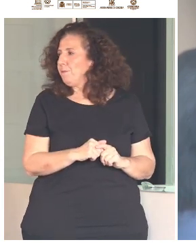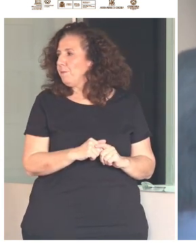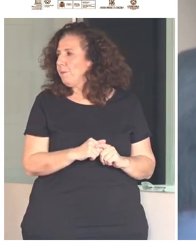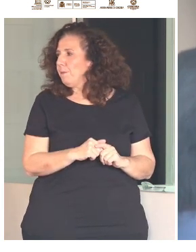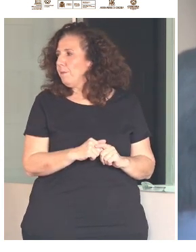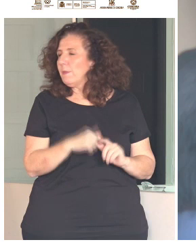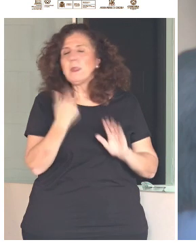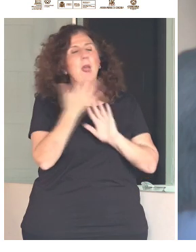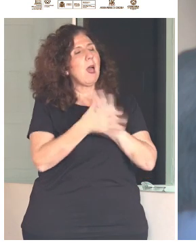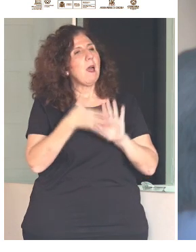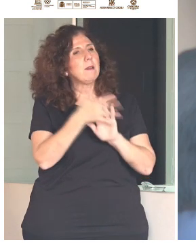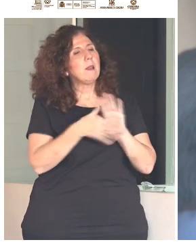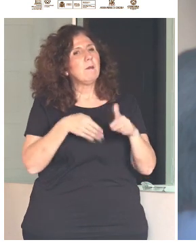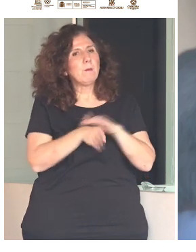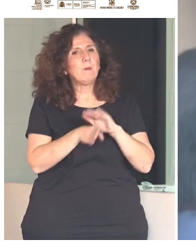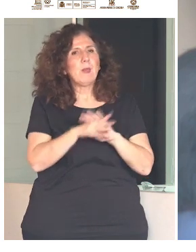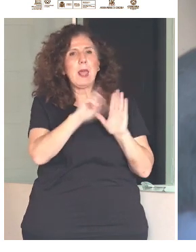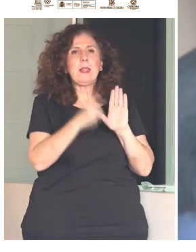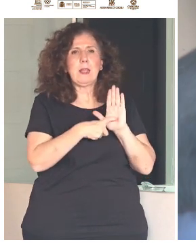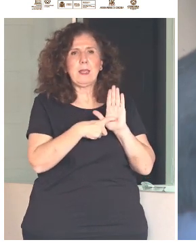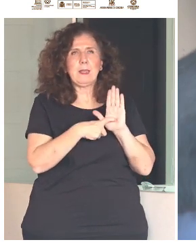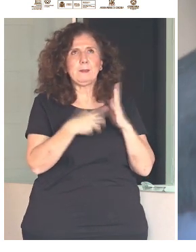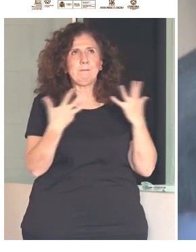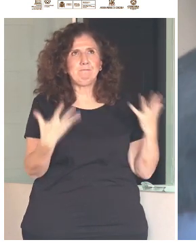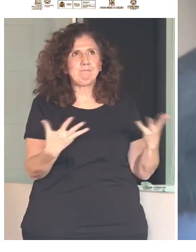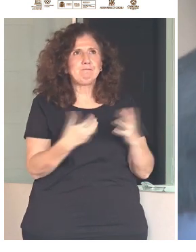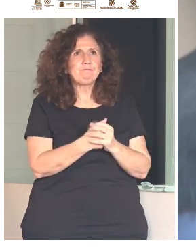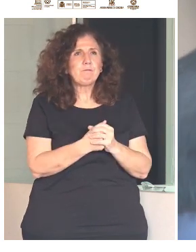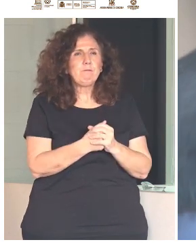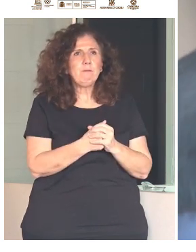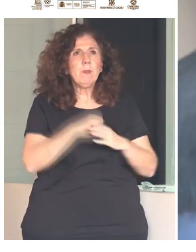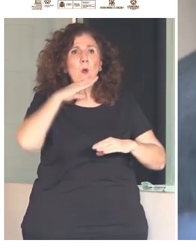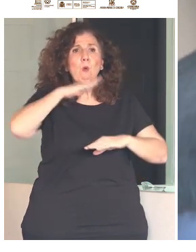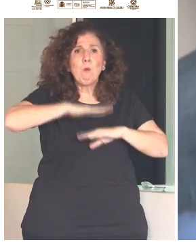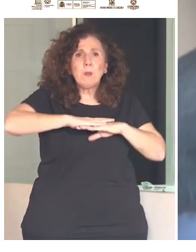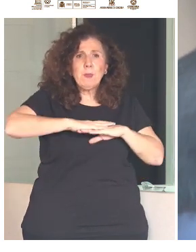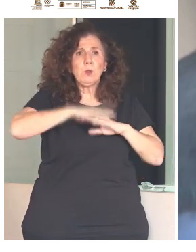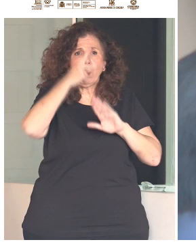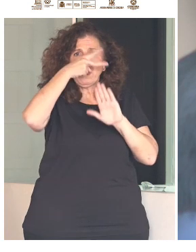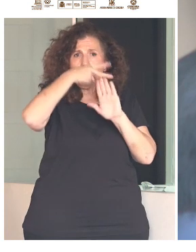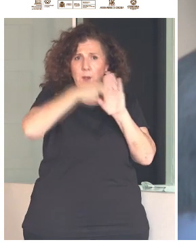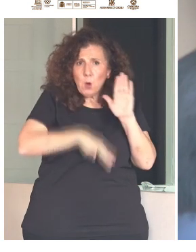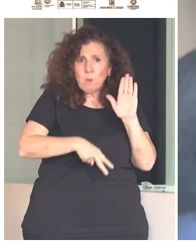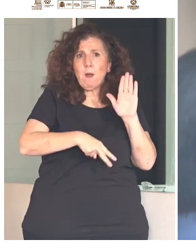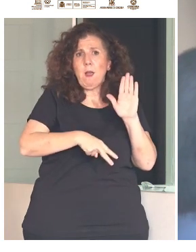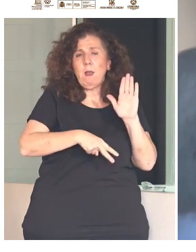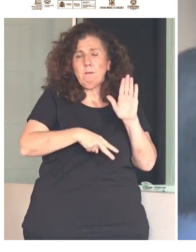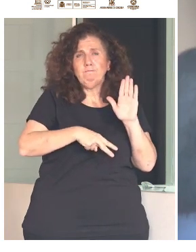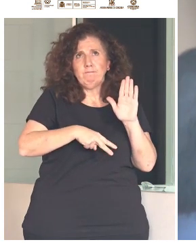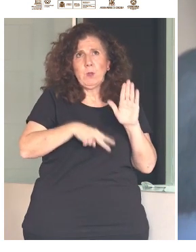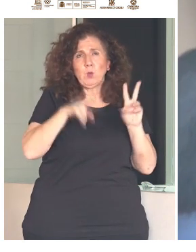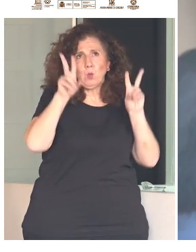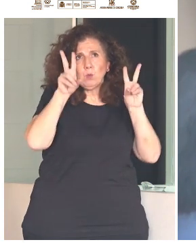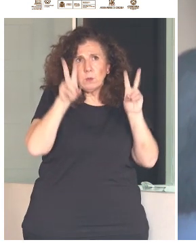Seguimos hablando de leyes. El cumplimiento de los mandatos legales en materia de accesibilidad es una de las cuestiones,